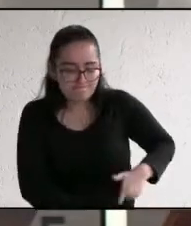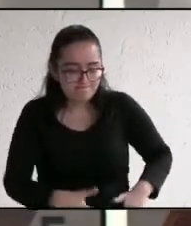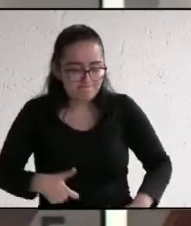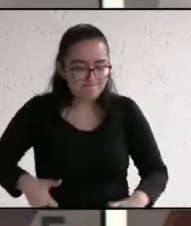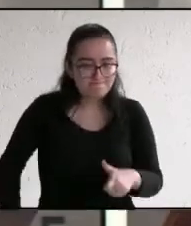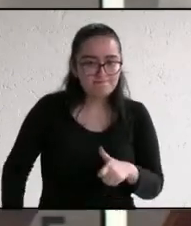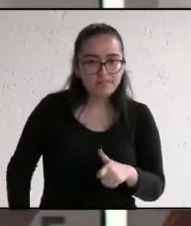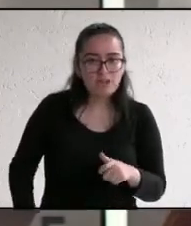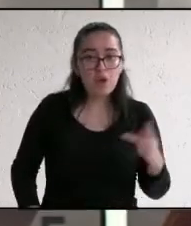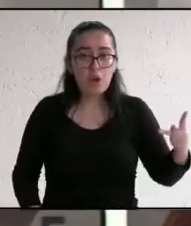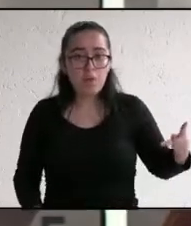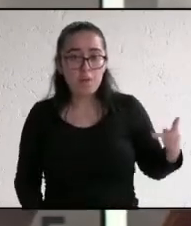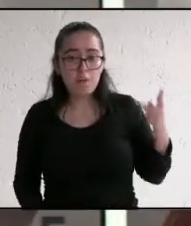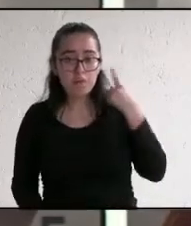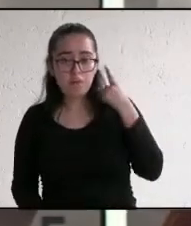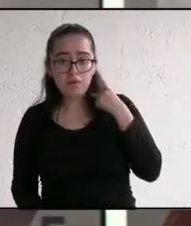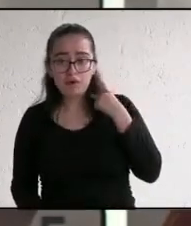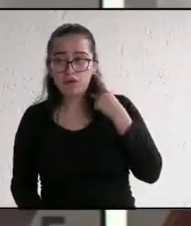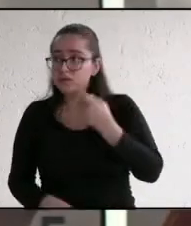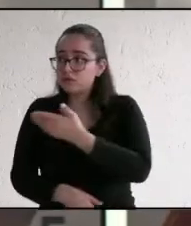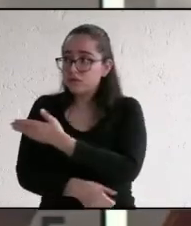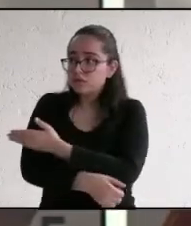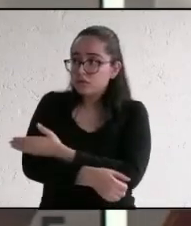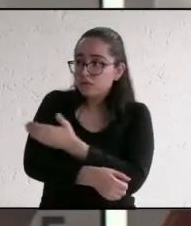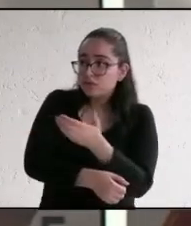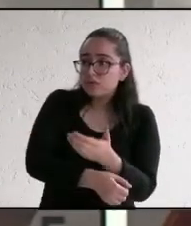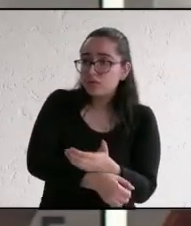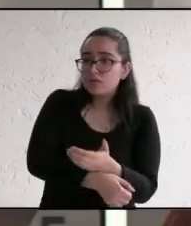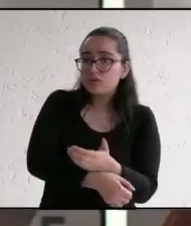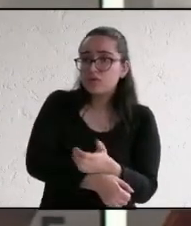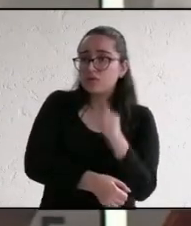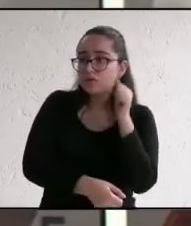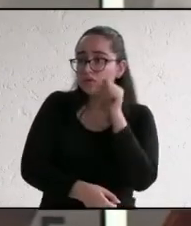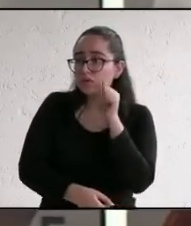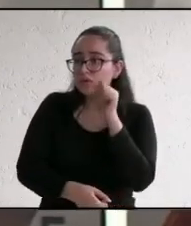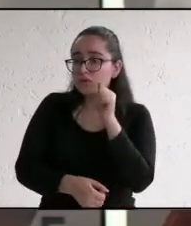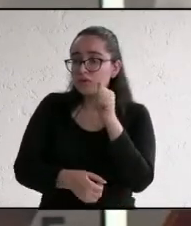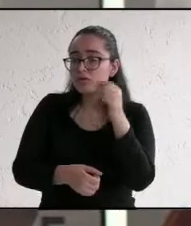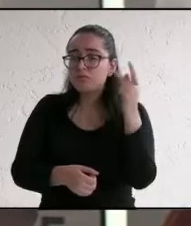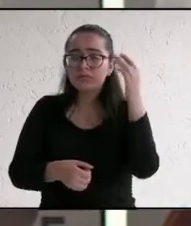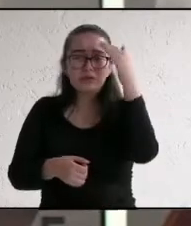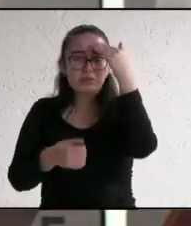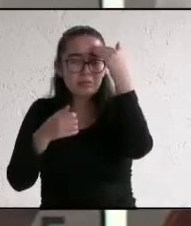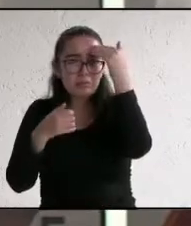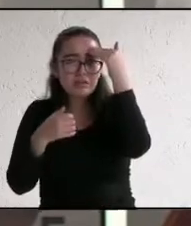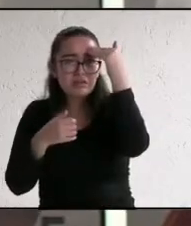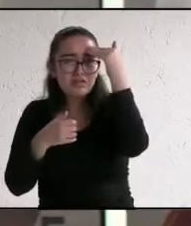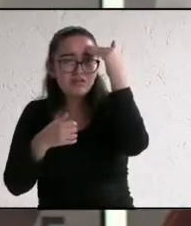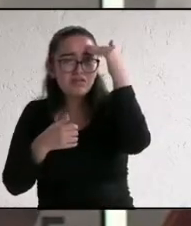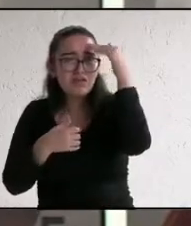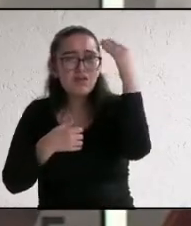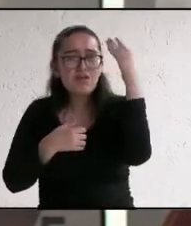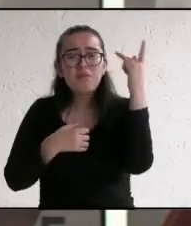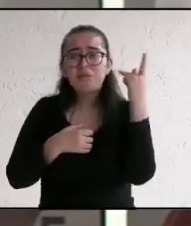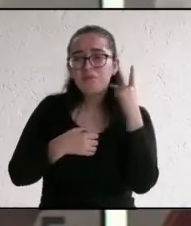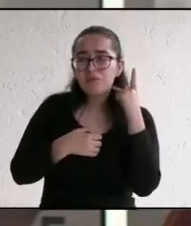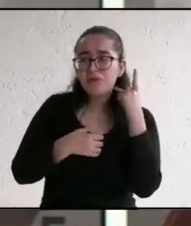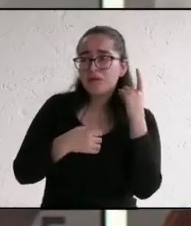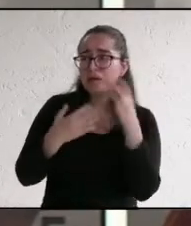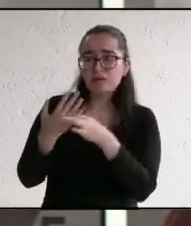y que aquí me acompañan sin ser ciudadanos, siempre con la mentalidad política, lo que quieren es, como dijo